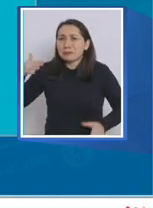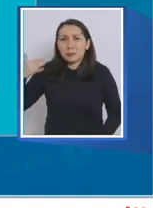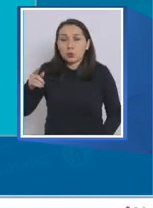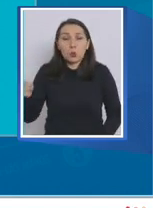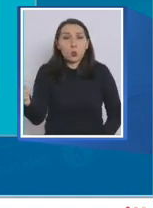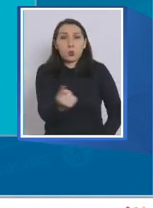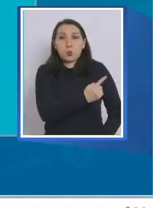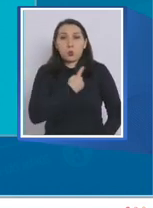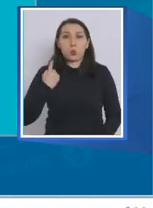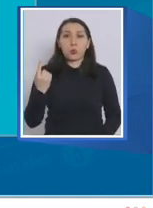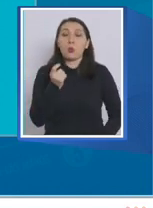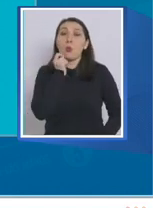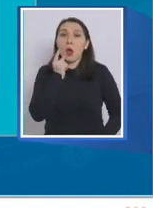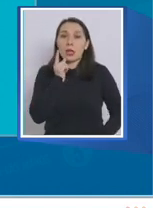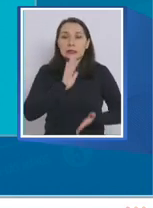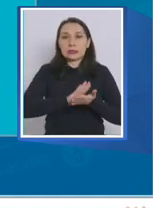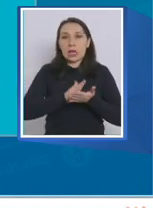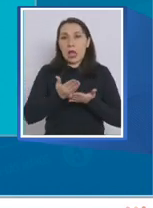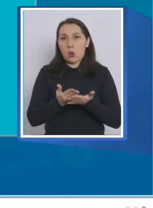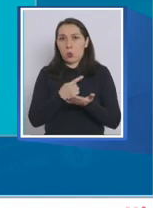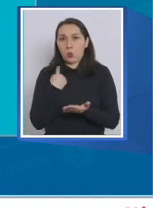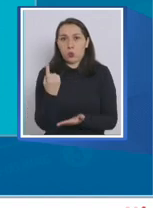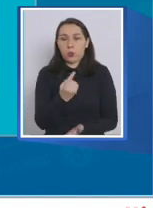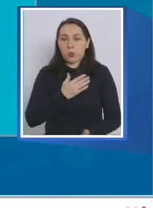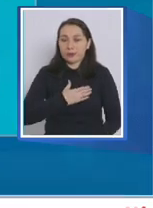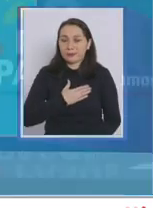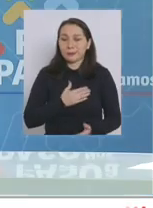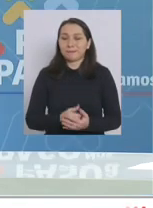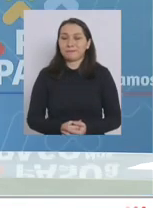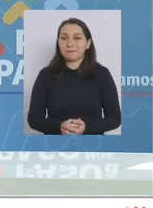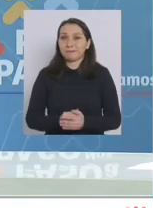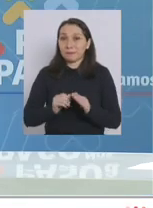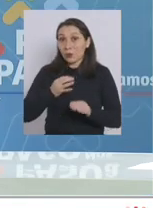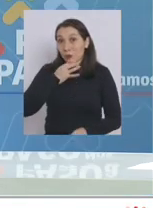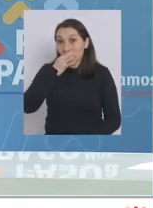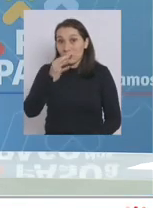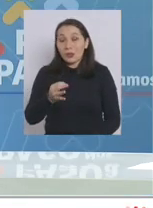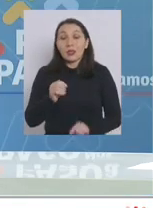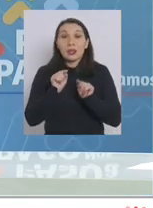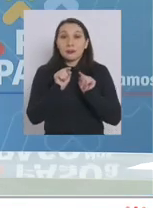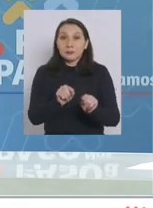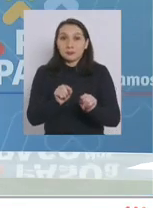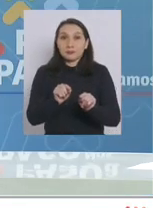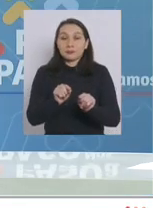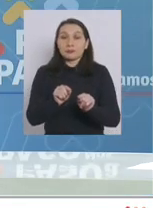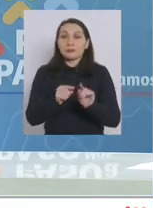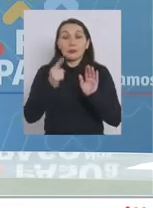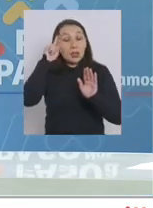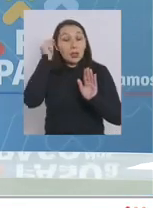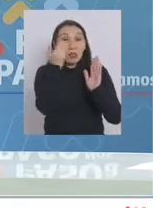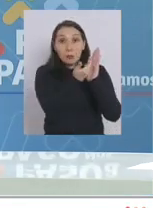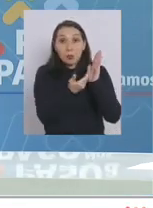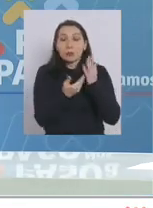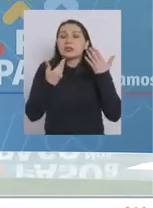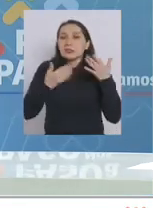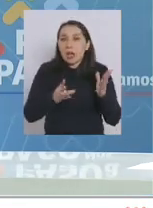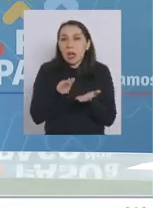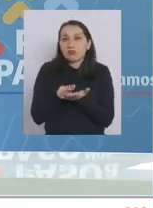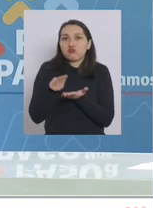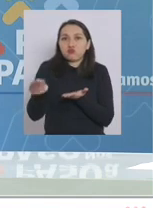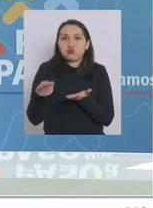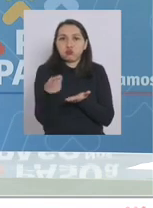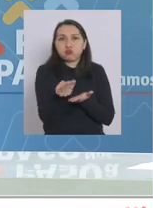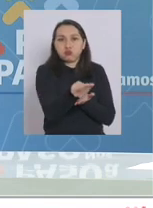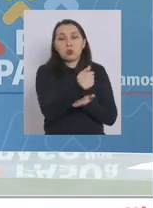para todos nosotros, nuestra salud. Como dije, esta propuesta ya fue entregada